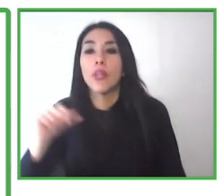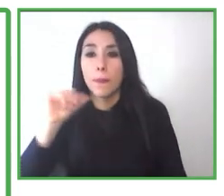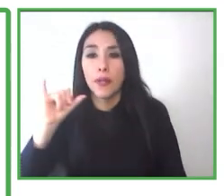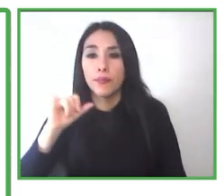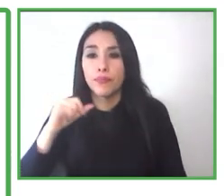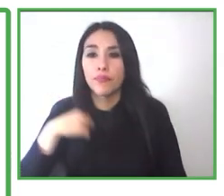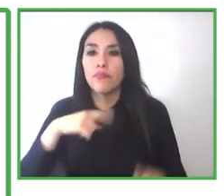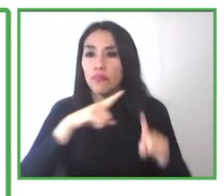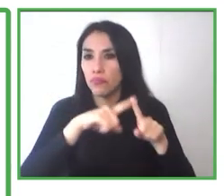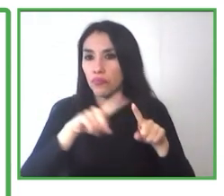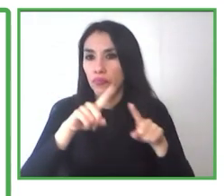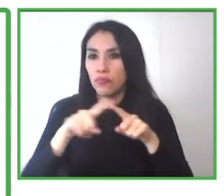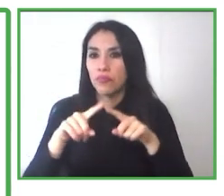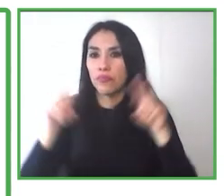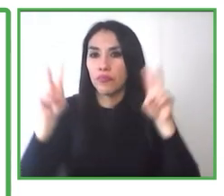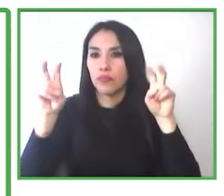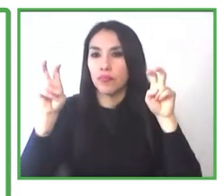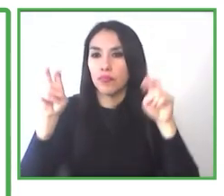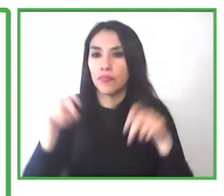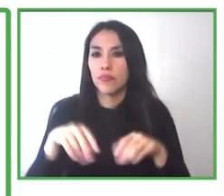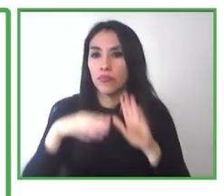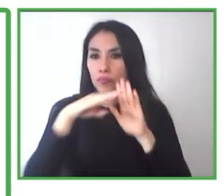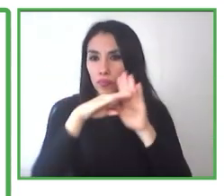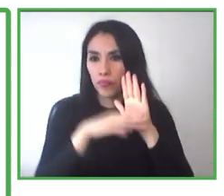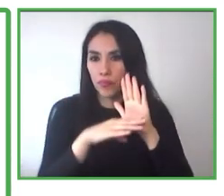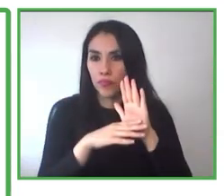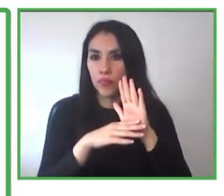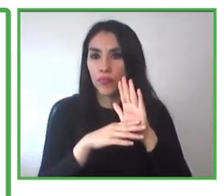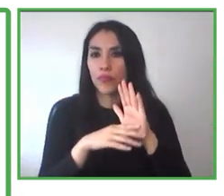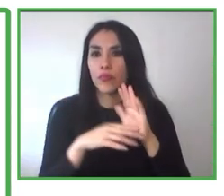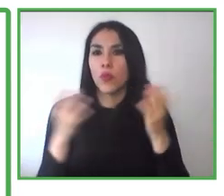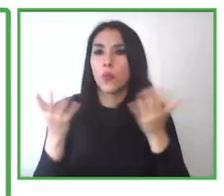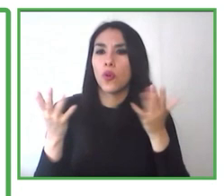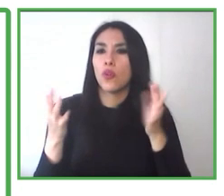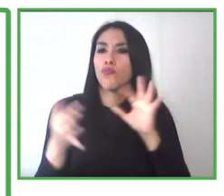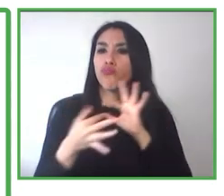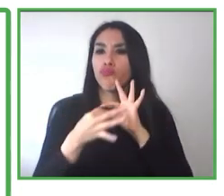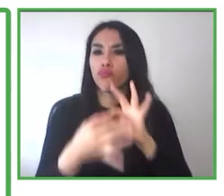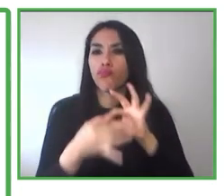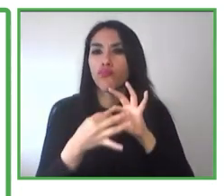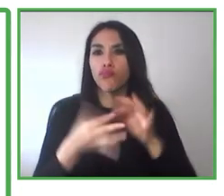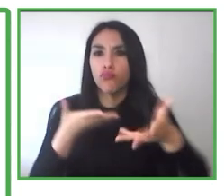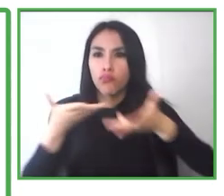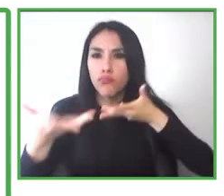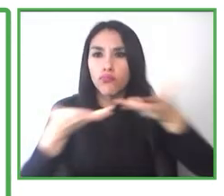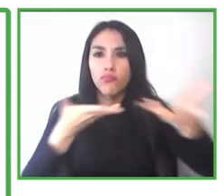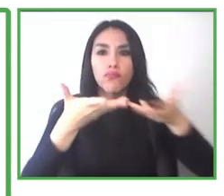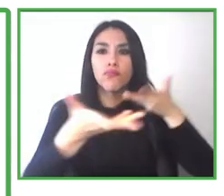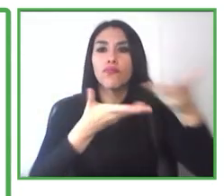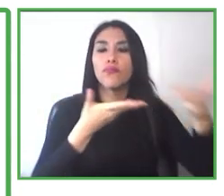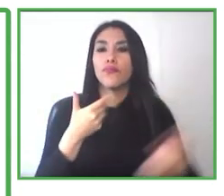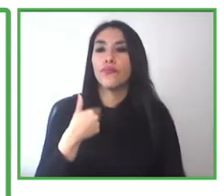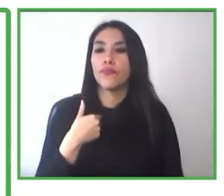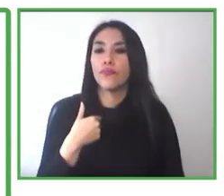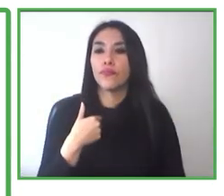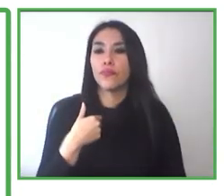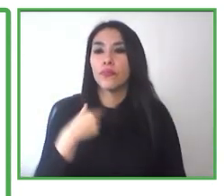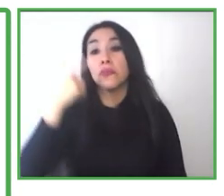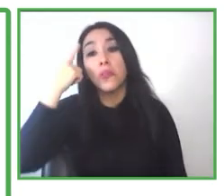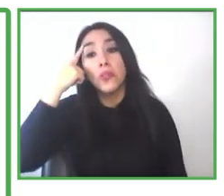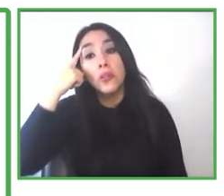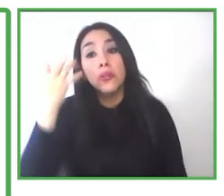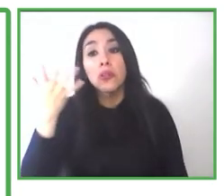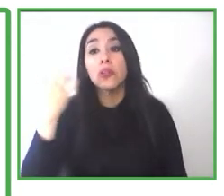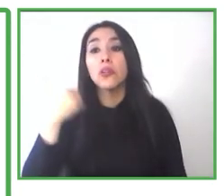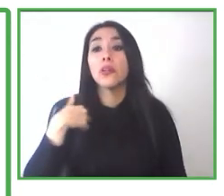es la articulación. Consideramos que es muy importante trabajar en conexión con la comunidad, con nuestro territorio, por lo tanto,